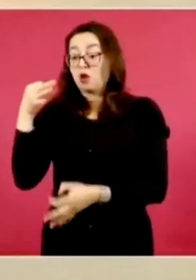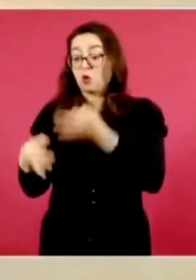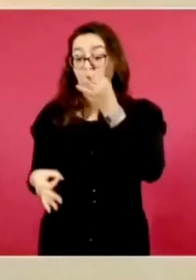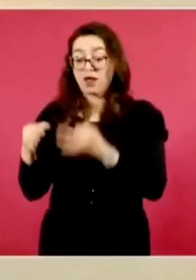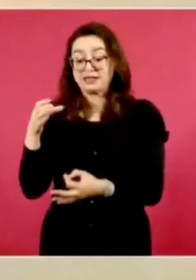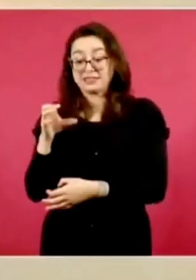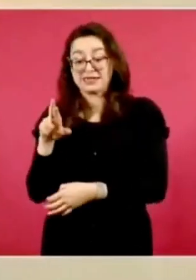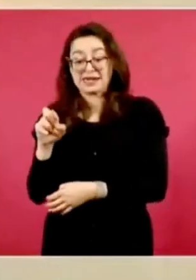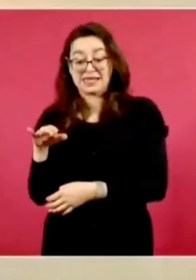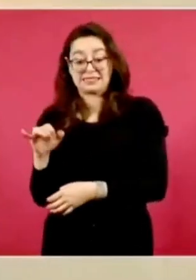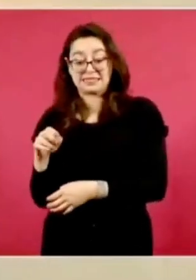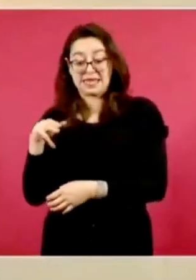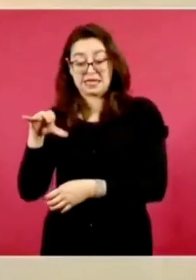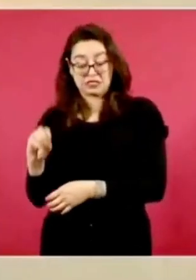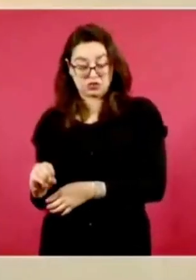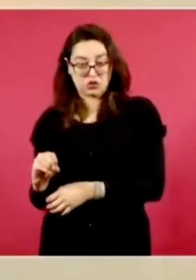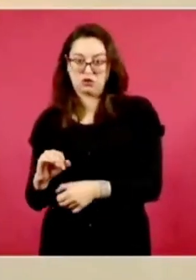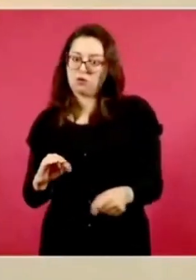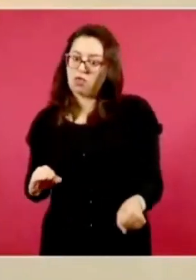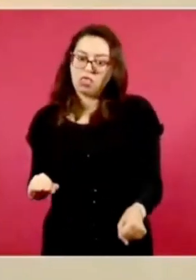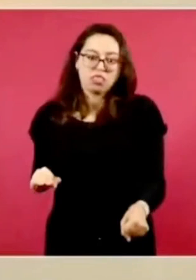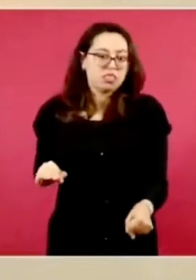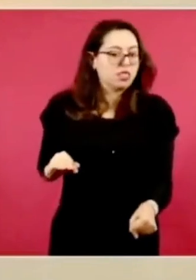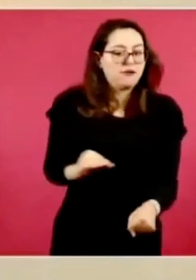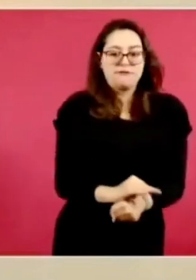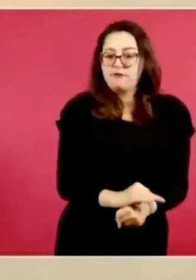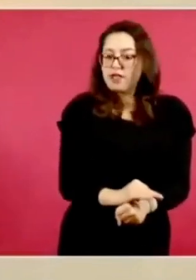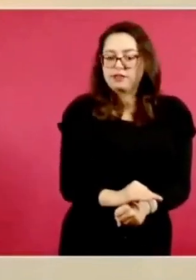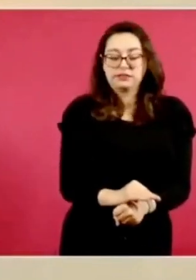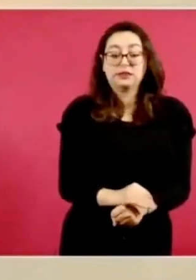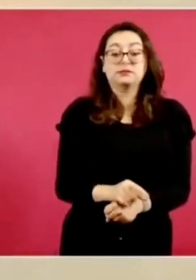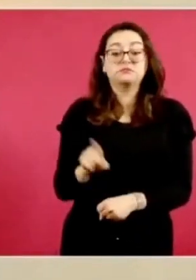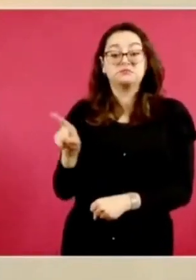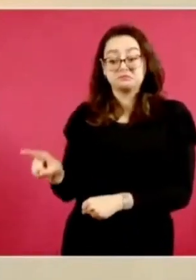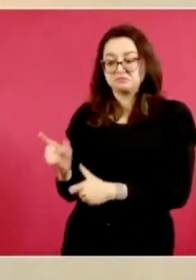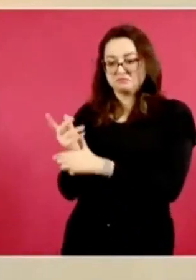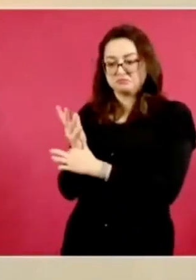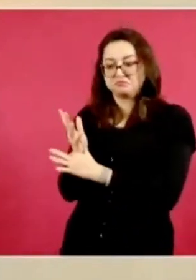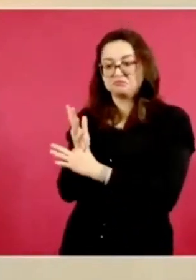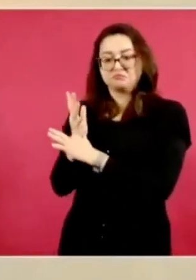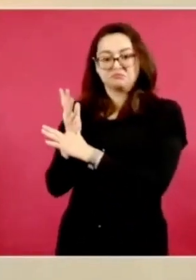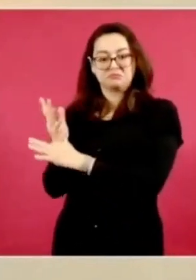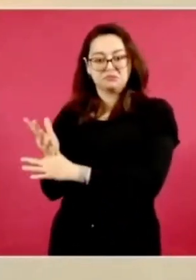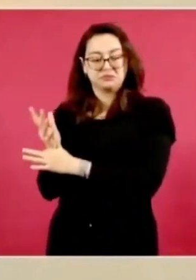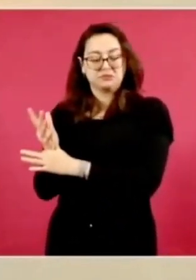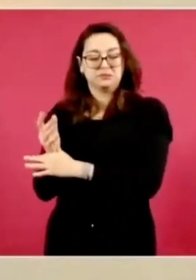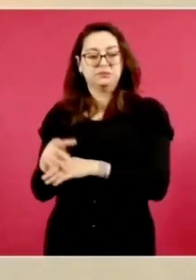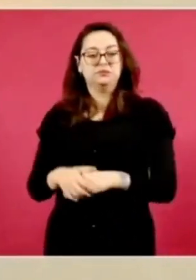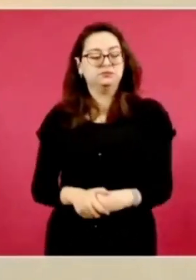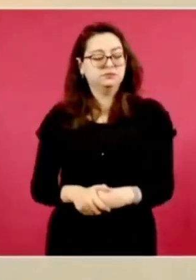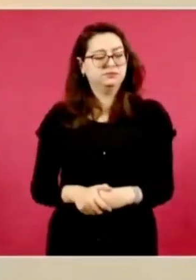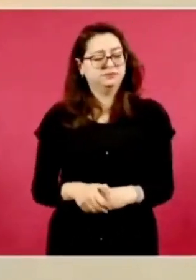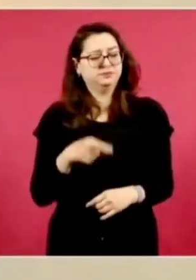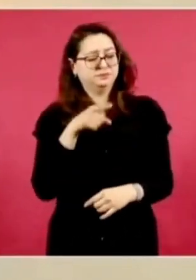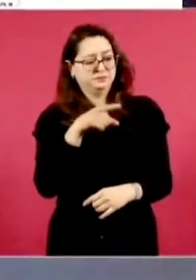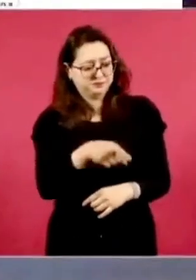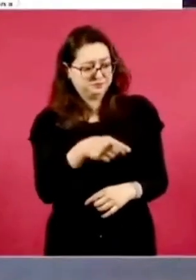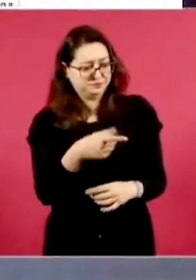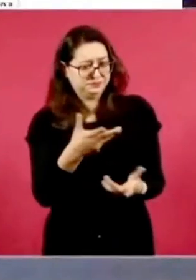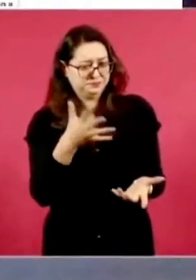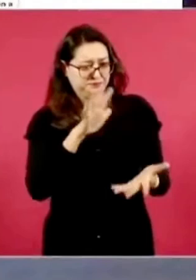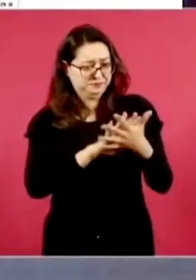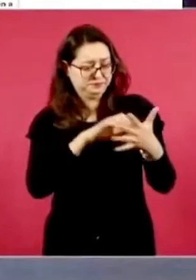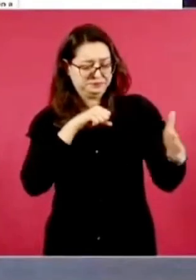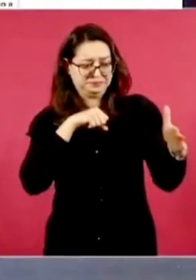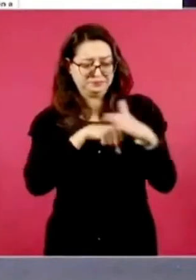14 de diciembre del año pasado decretó sobreseguimiento de la causa penal en favor de Rogelio